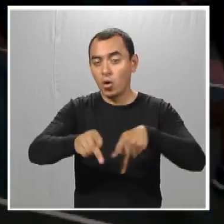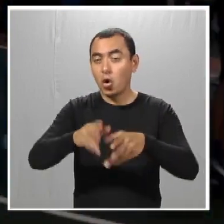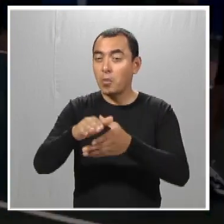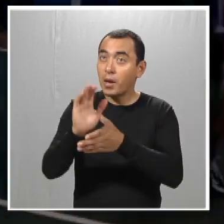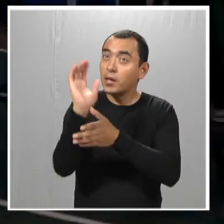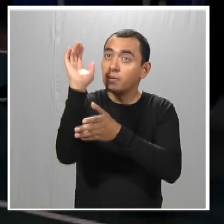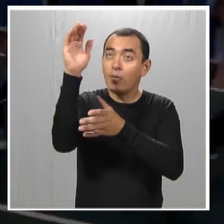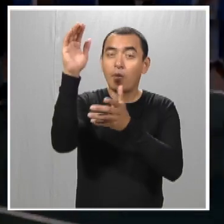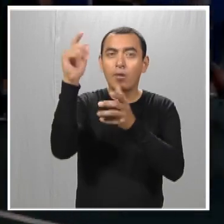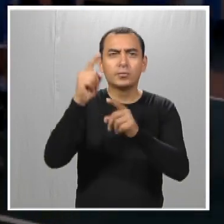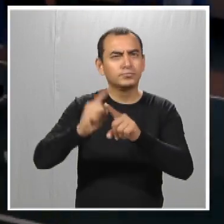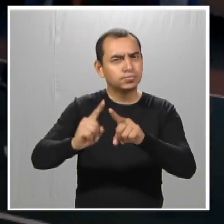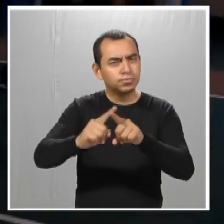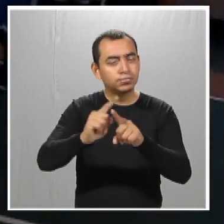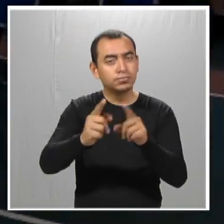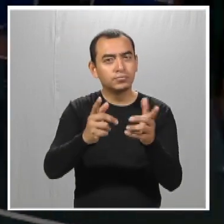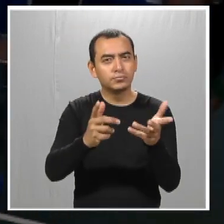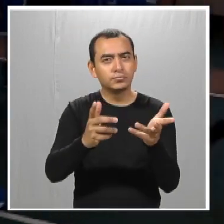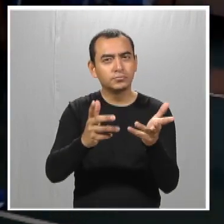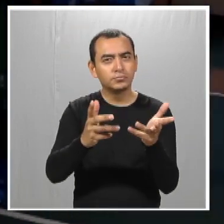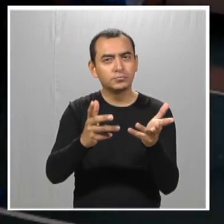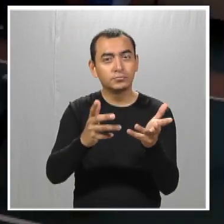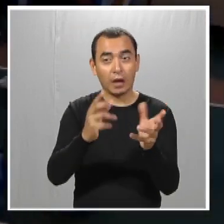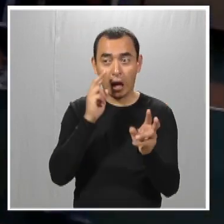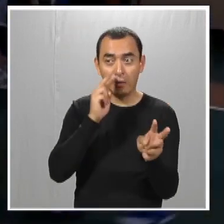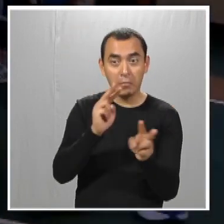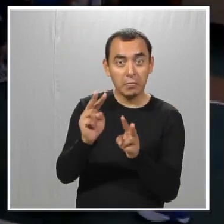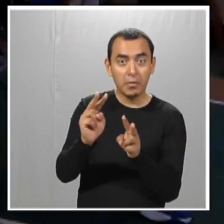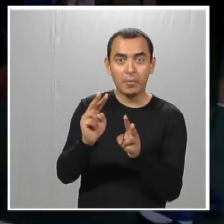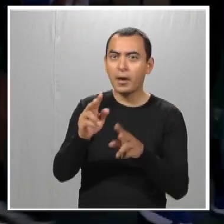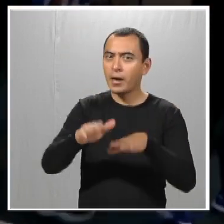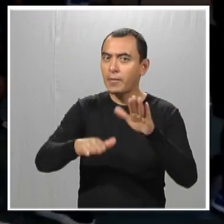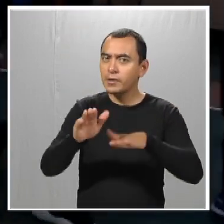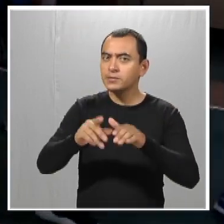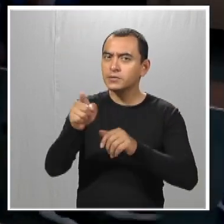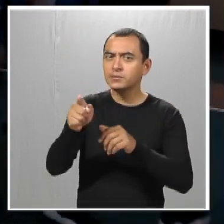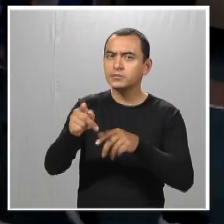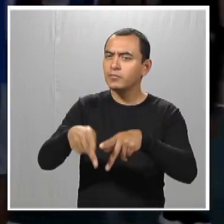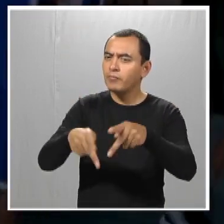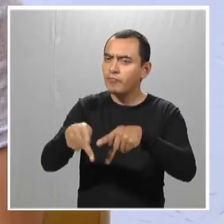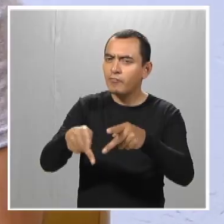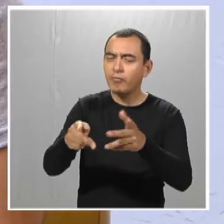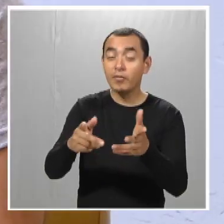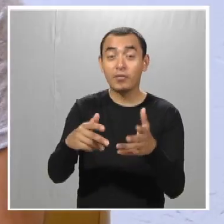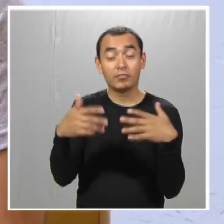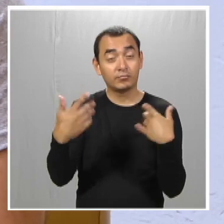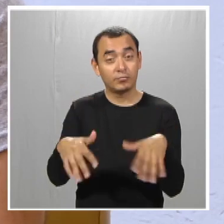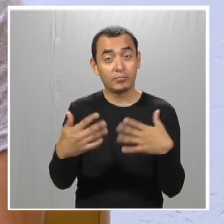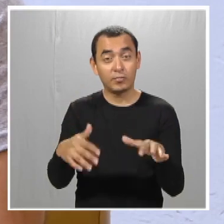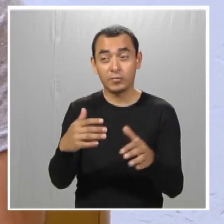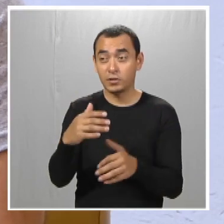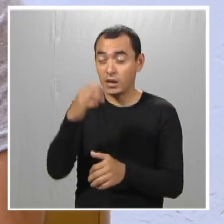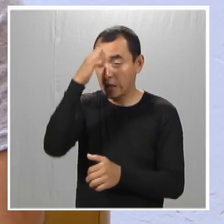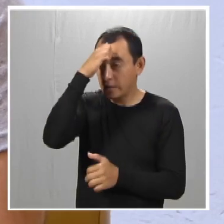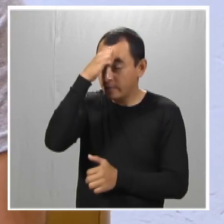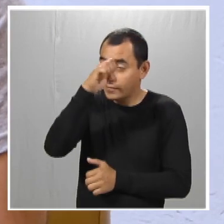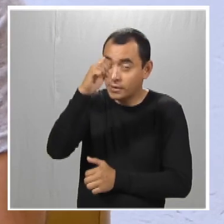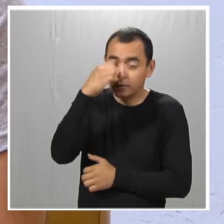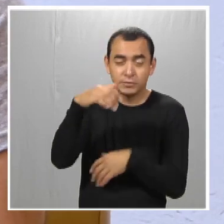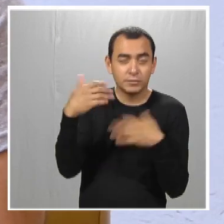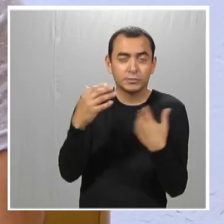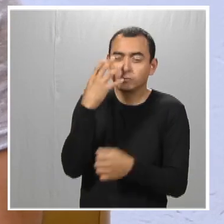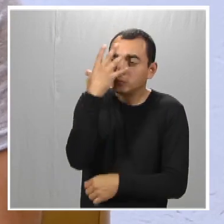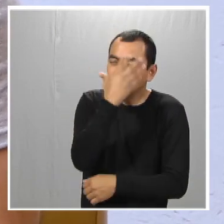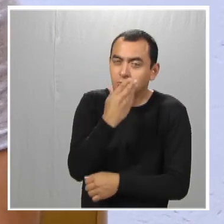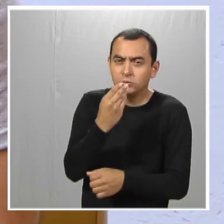pues, fútbol, básquetbol. Básquetbol. Ya le he ido a ver, bueno, a cascariar. Sí. Algunas veces. Y me ha resultado una experiencia